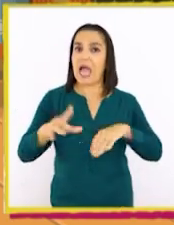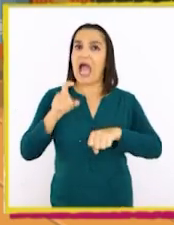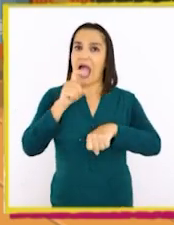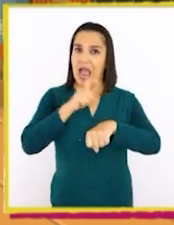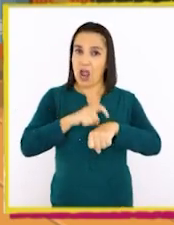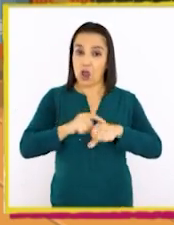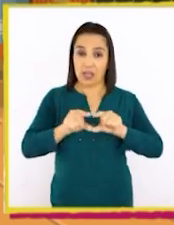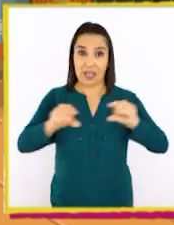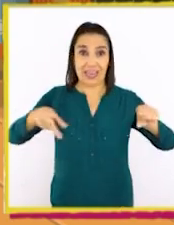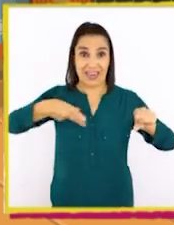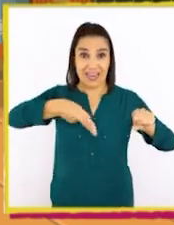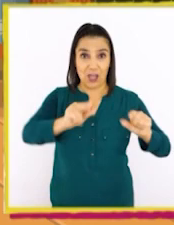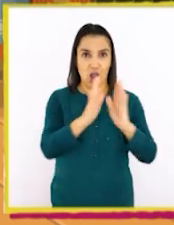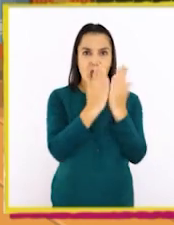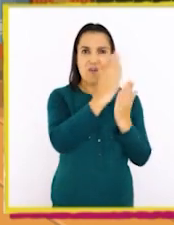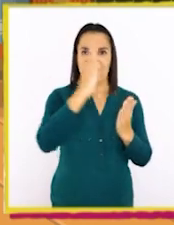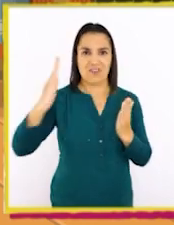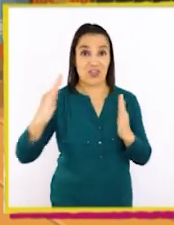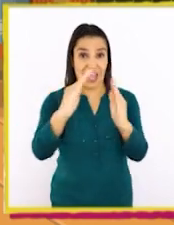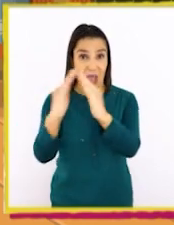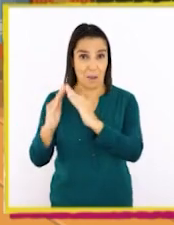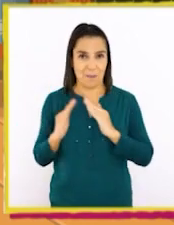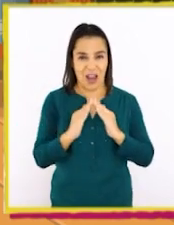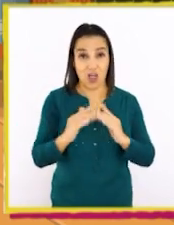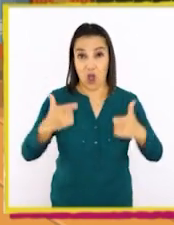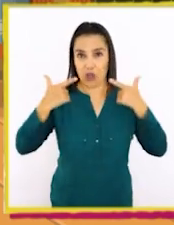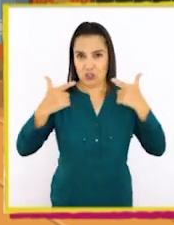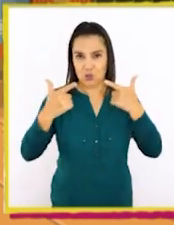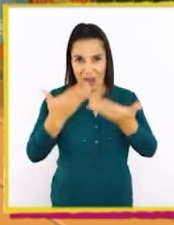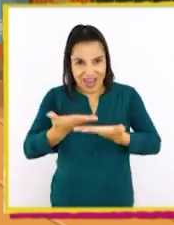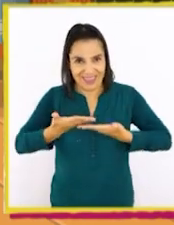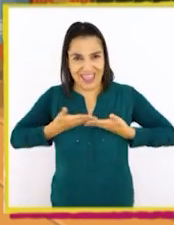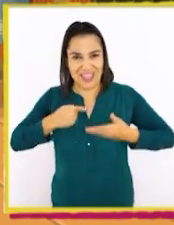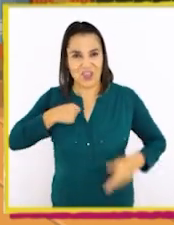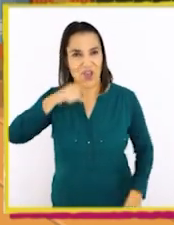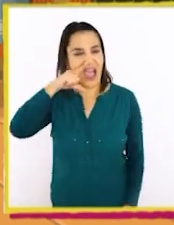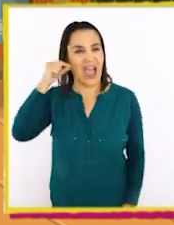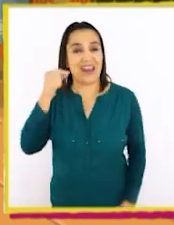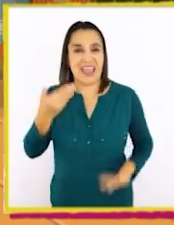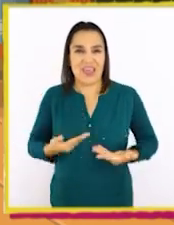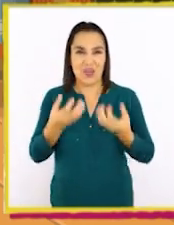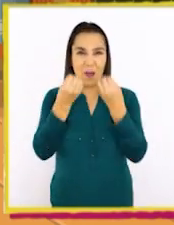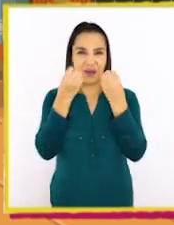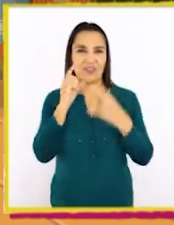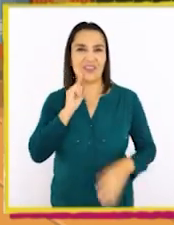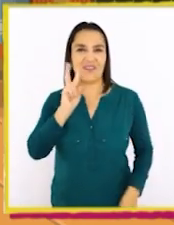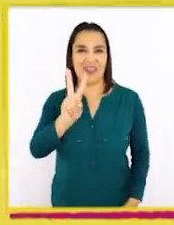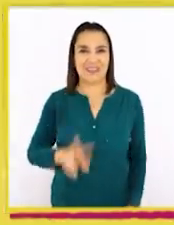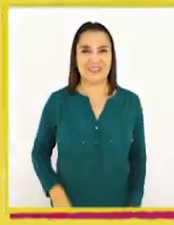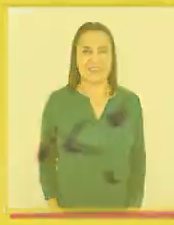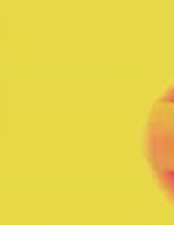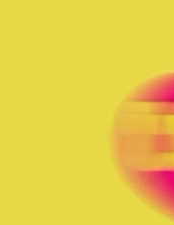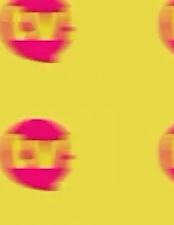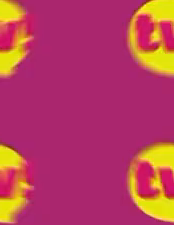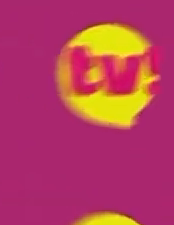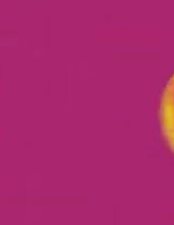hora de inaugurar la Biblioteca del Barrio. ¡Deseenme suerte! Soy Aref y esto es Aprendo TV.